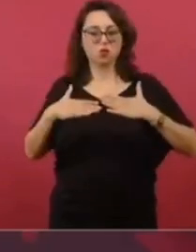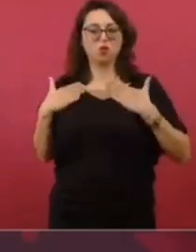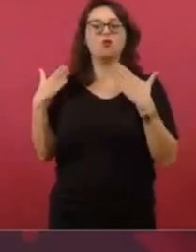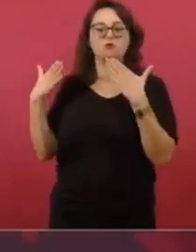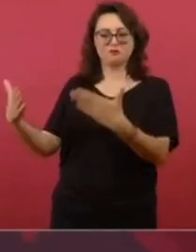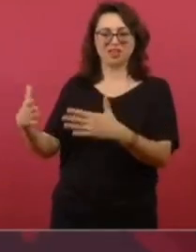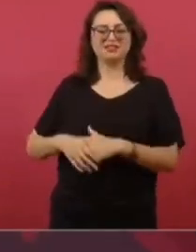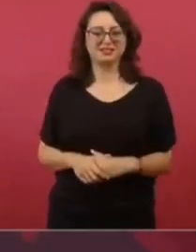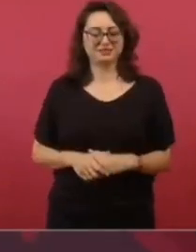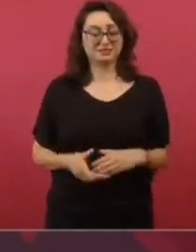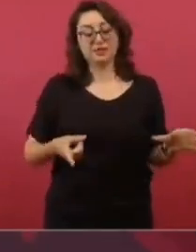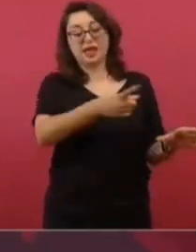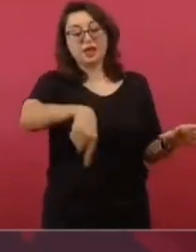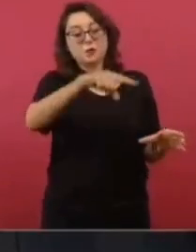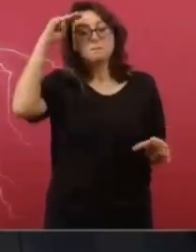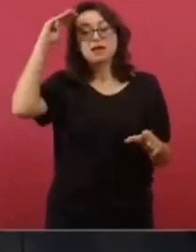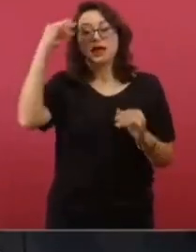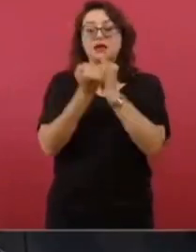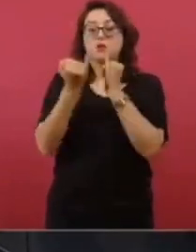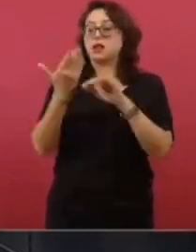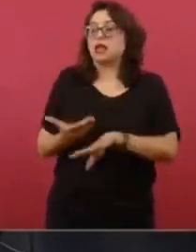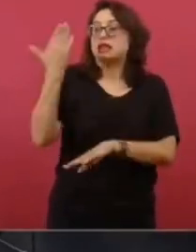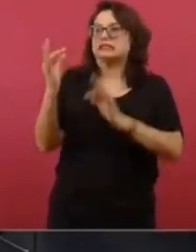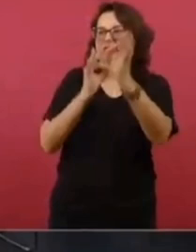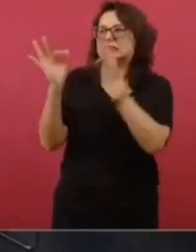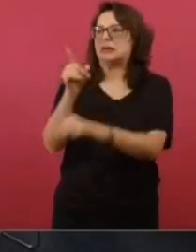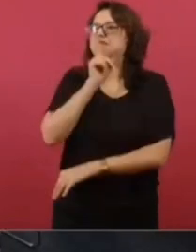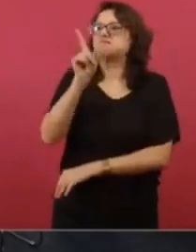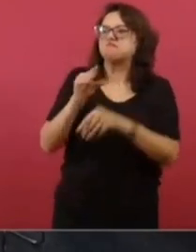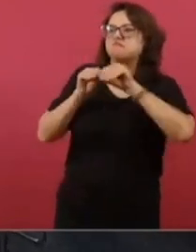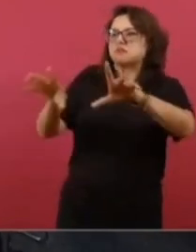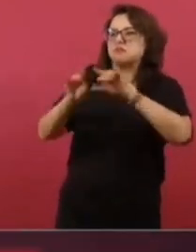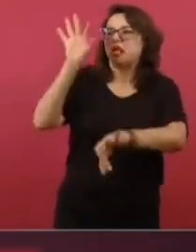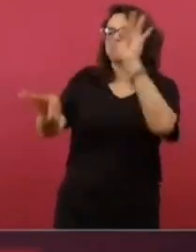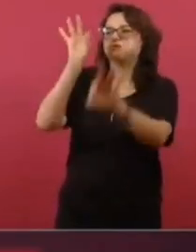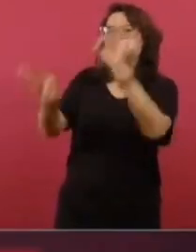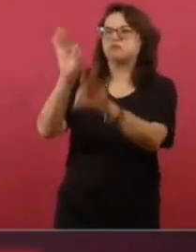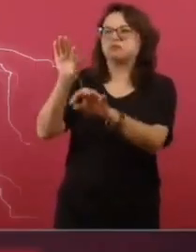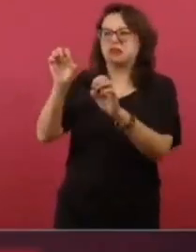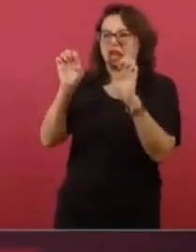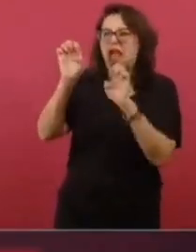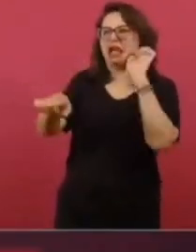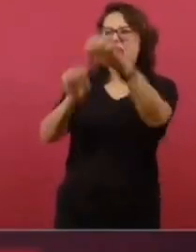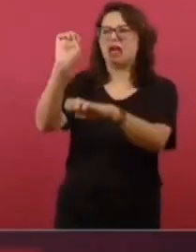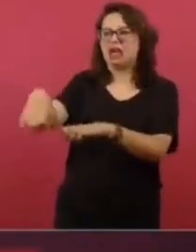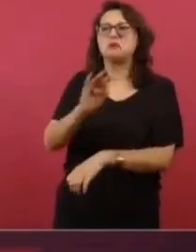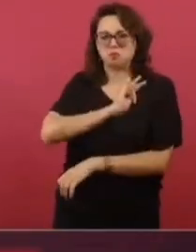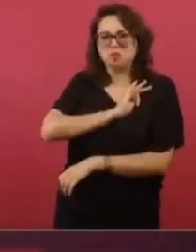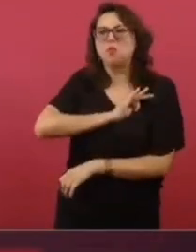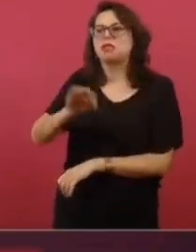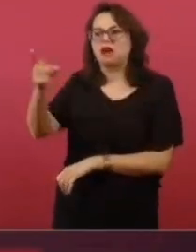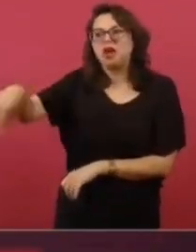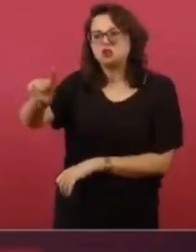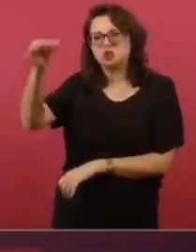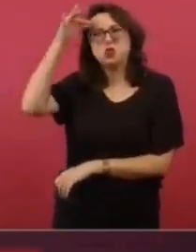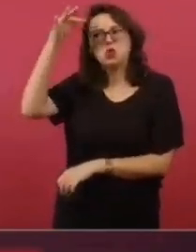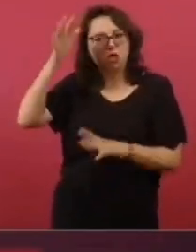que es como antes. Que pueden manipular. Todavía hasta hace poco tenían un poder